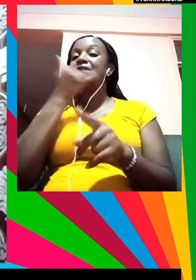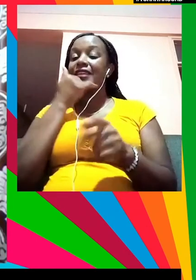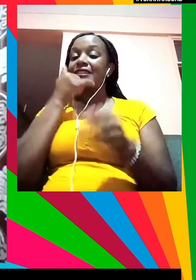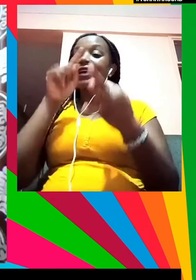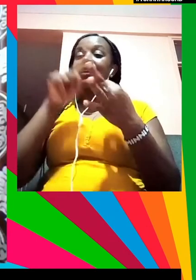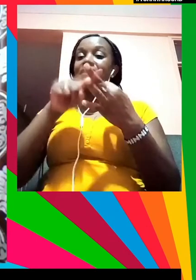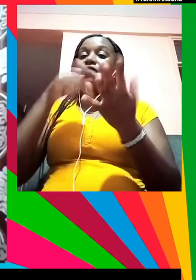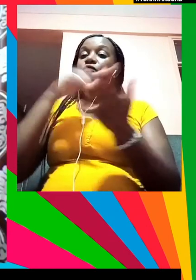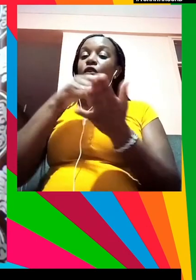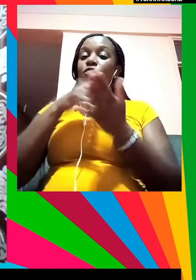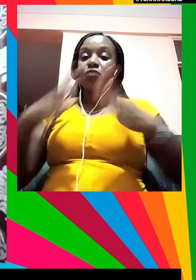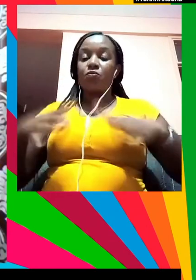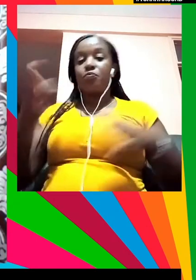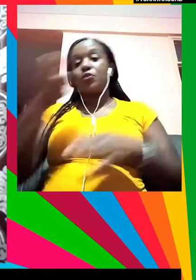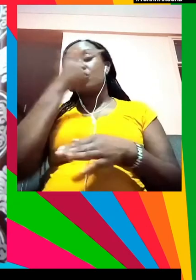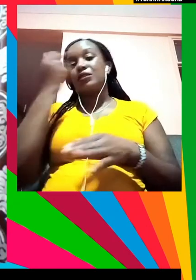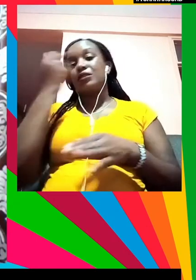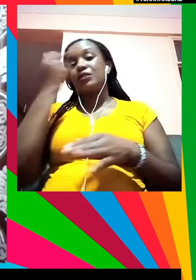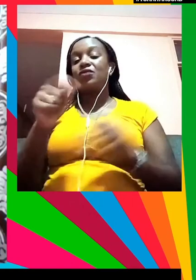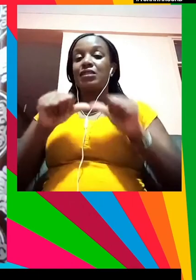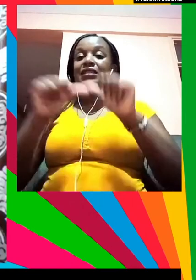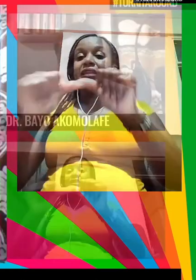que son claves para la sostenibilidad gracias